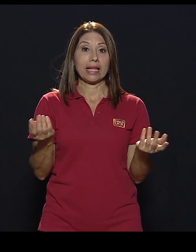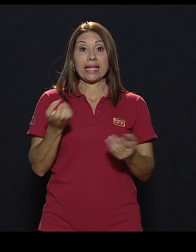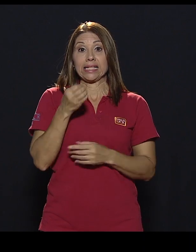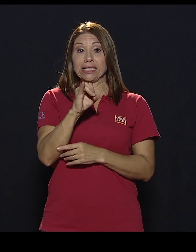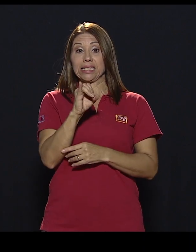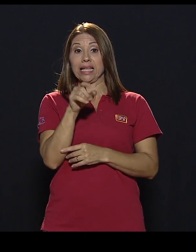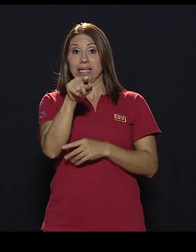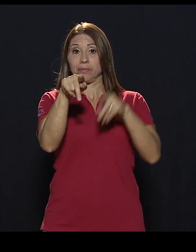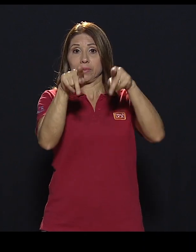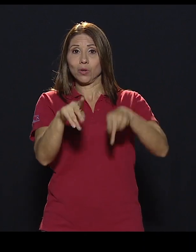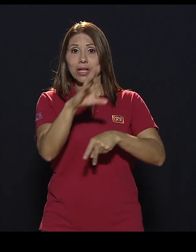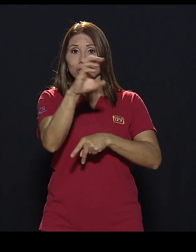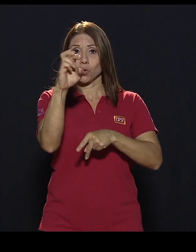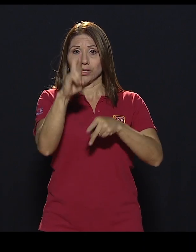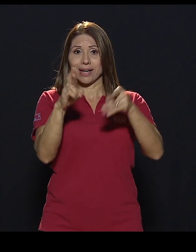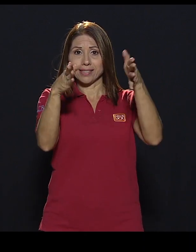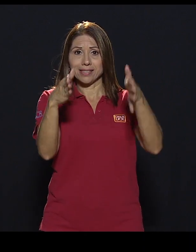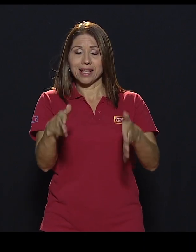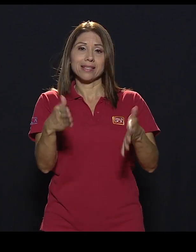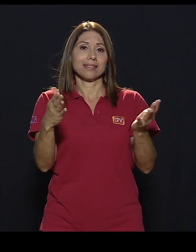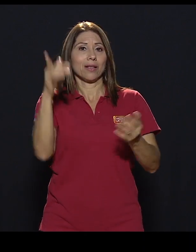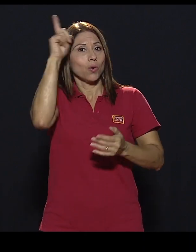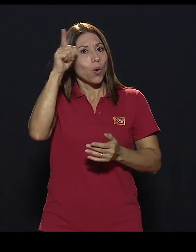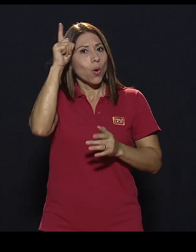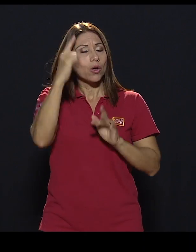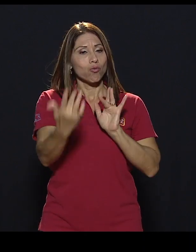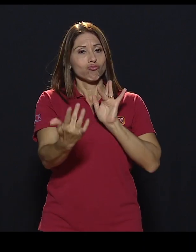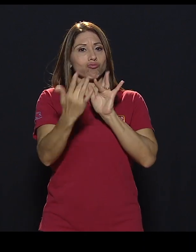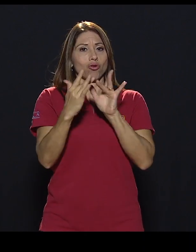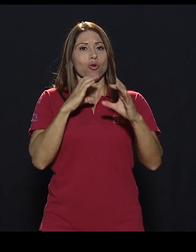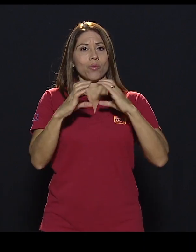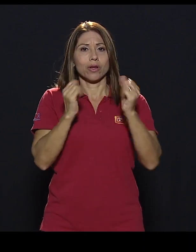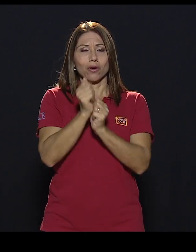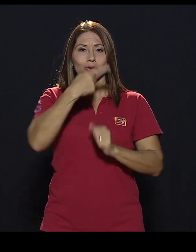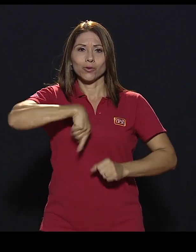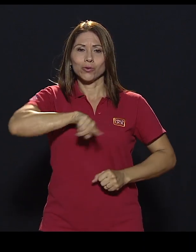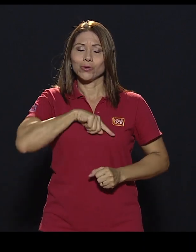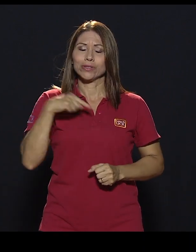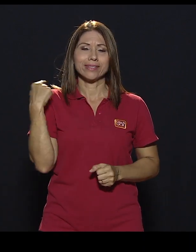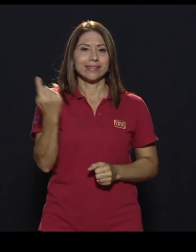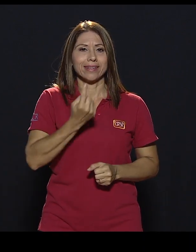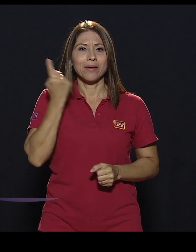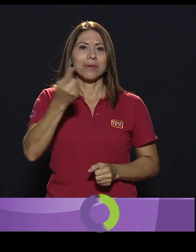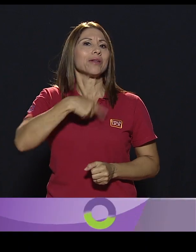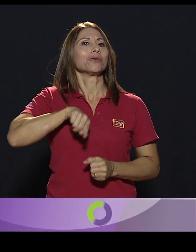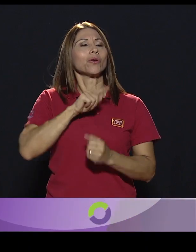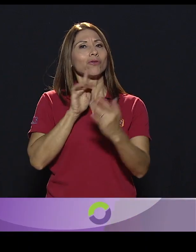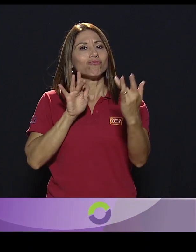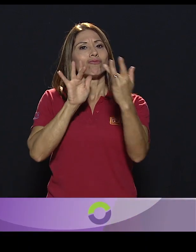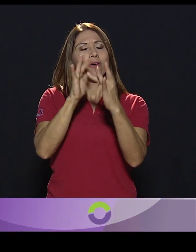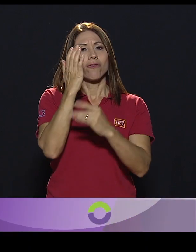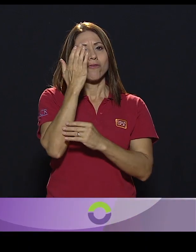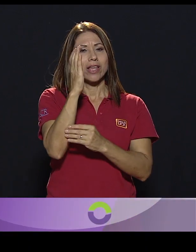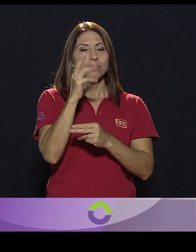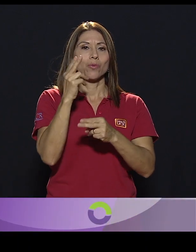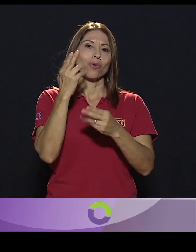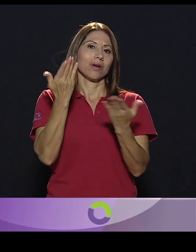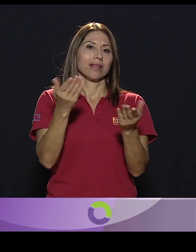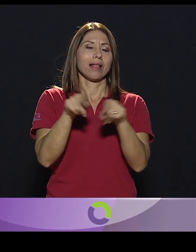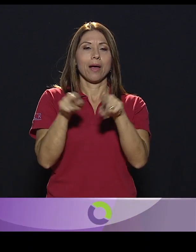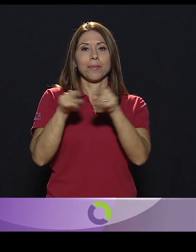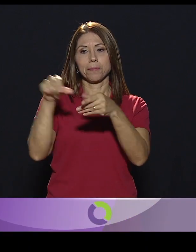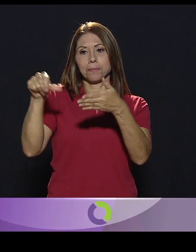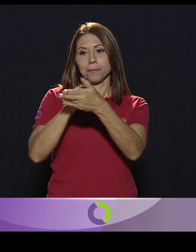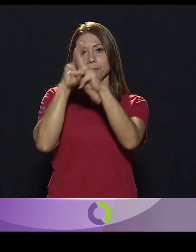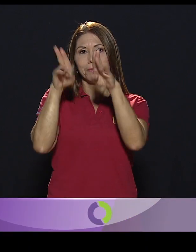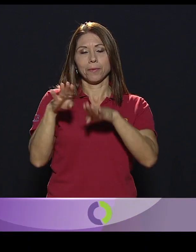si es costarricense esa persona, por supuesto que se comunique con nosotros, que nosotros estamos ahí siempre en Facebook, en el blog para